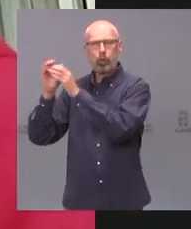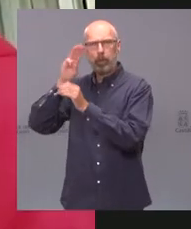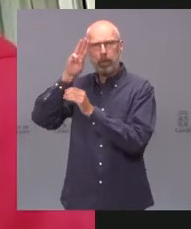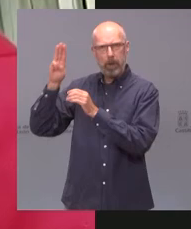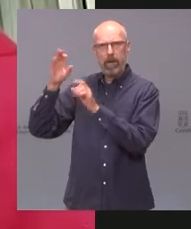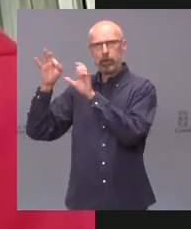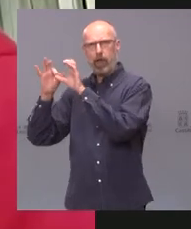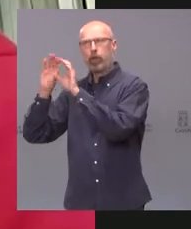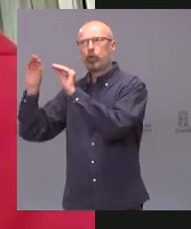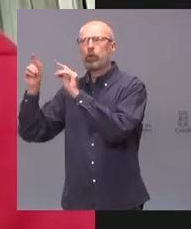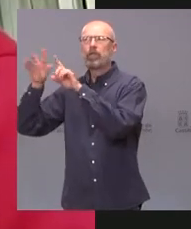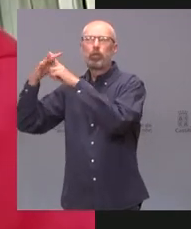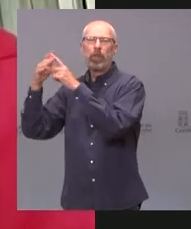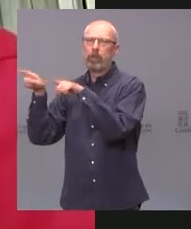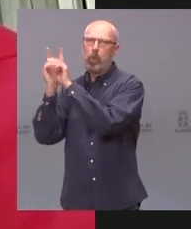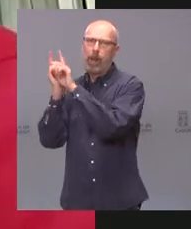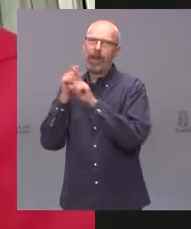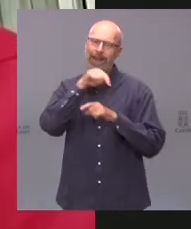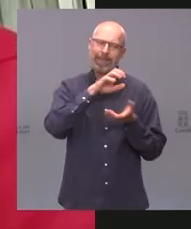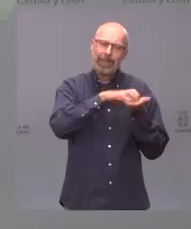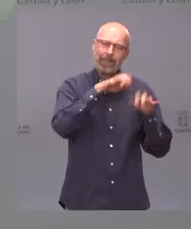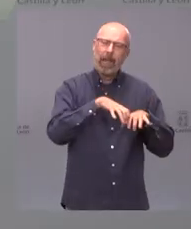quedará al margen de esa disputa gracias